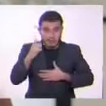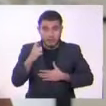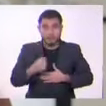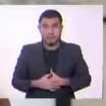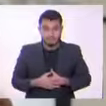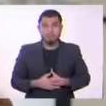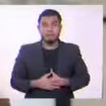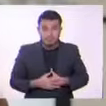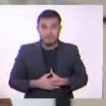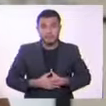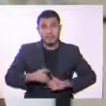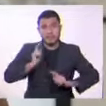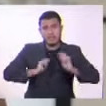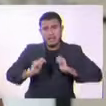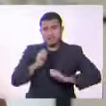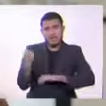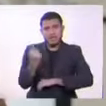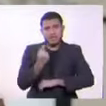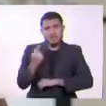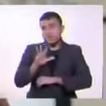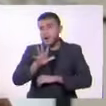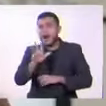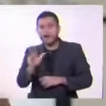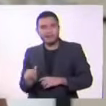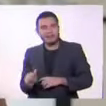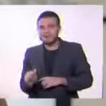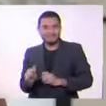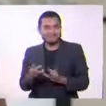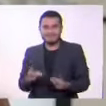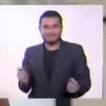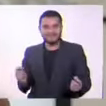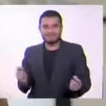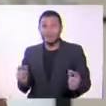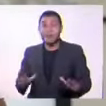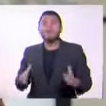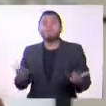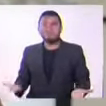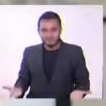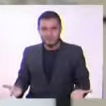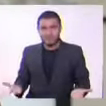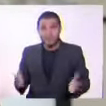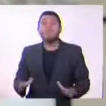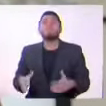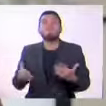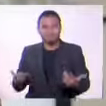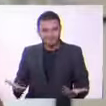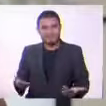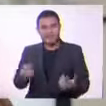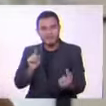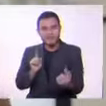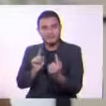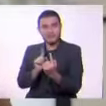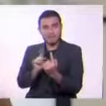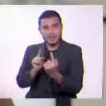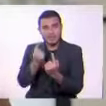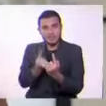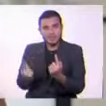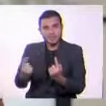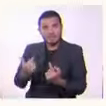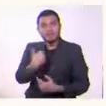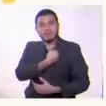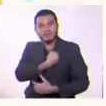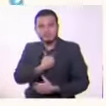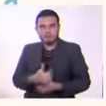teatro es el único arte que no desaparecerá. ¿Por qué? Porque enfrenta al ser humano consigo mismo.